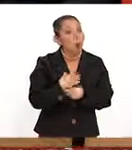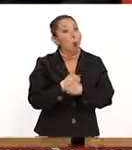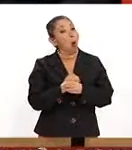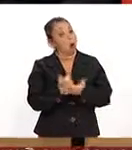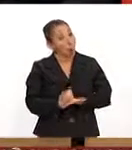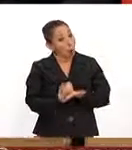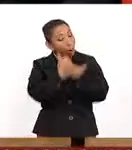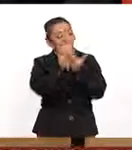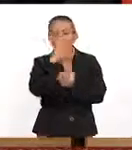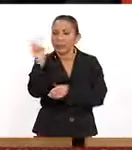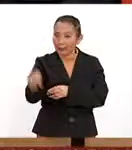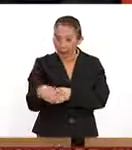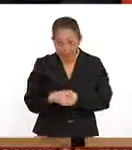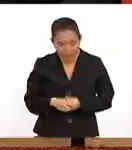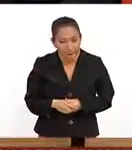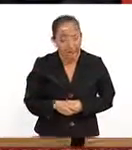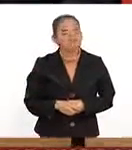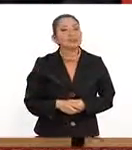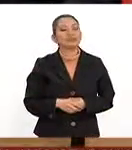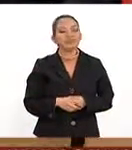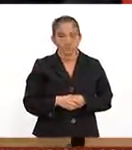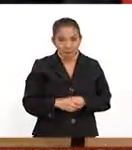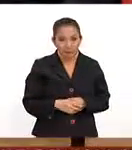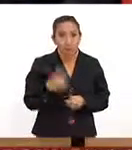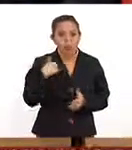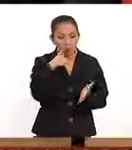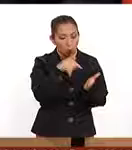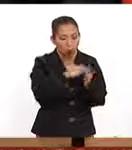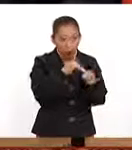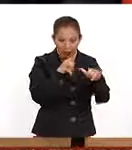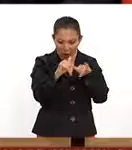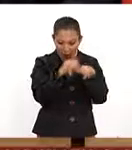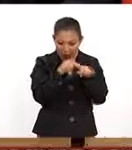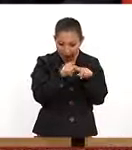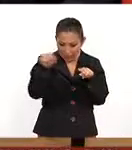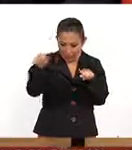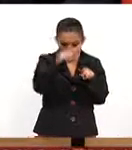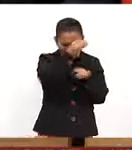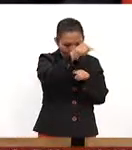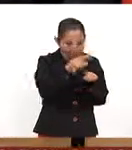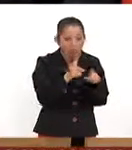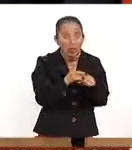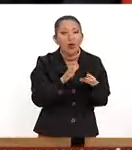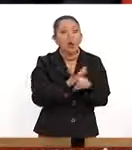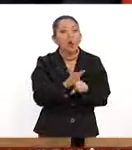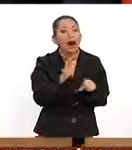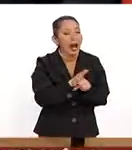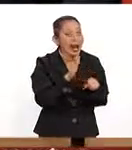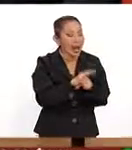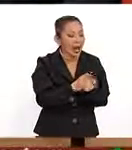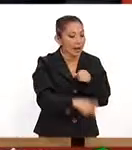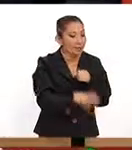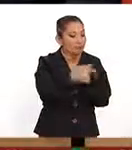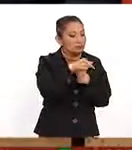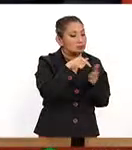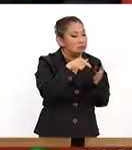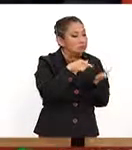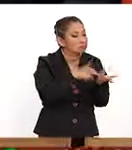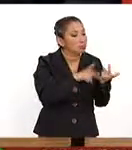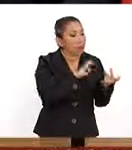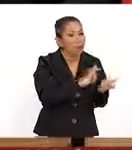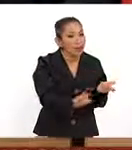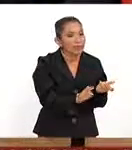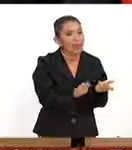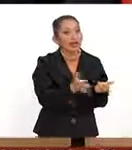económicos. Es correcto, es correcto. Te da una localización geográfica de cuáles son esas herramientas que te pueden